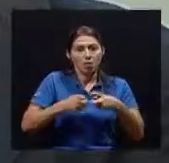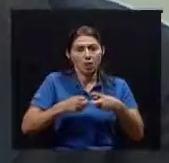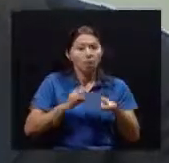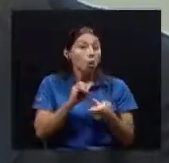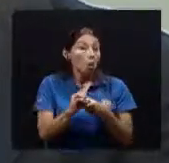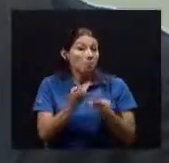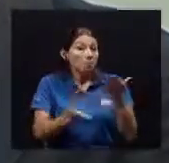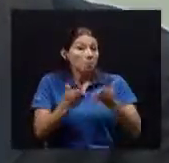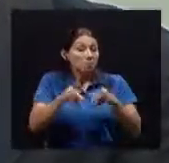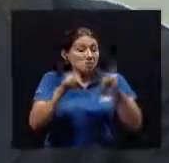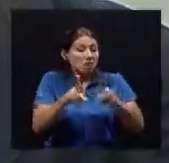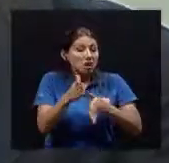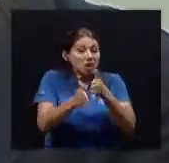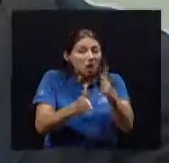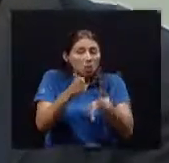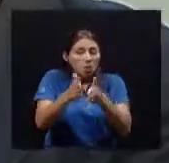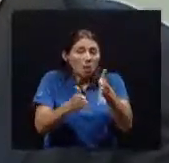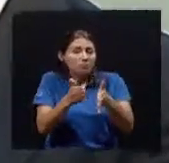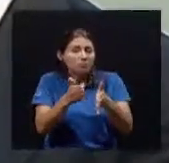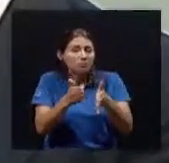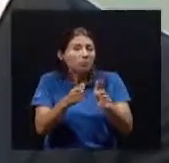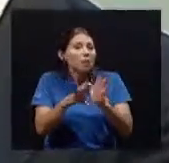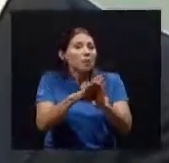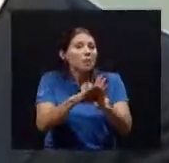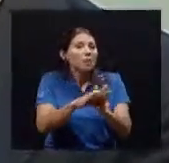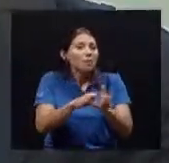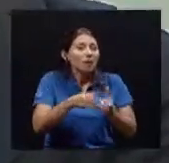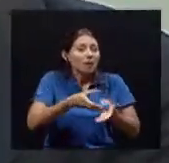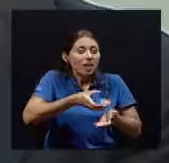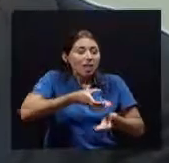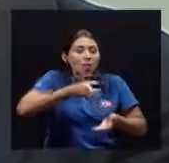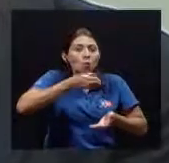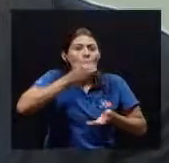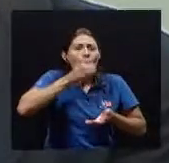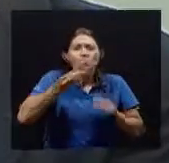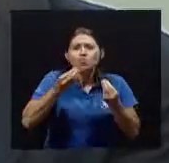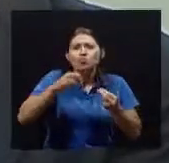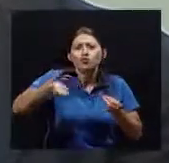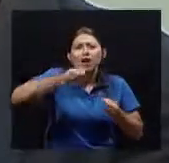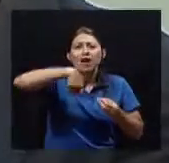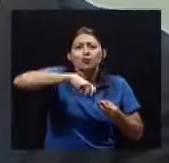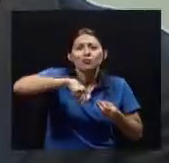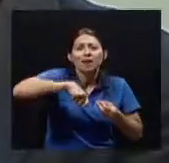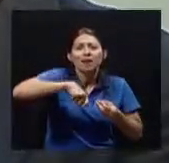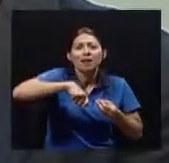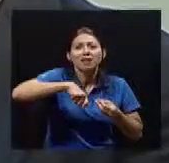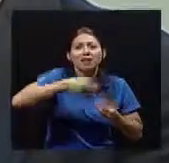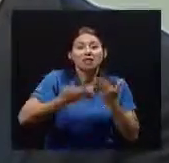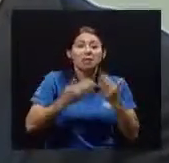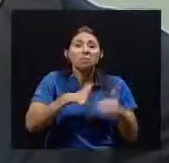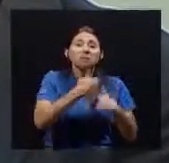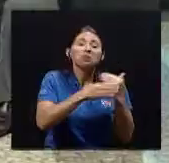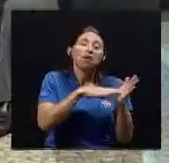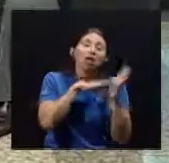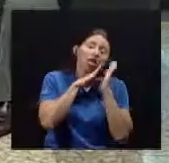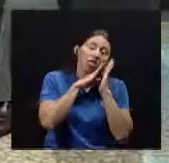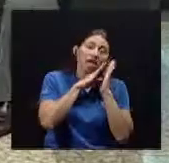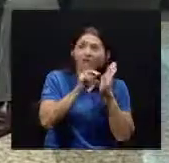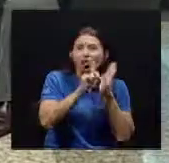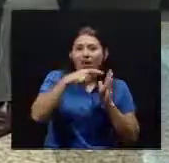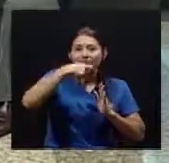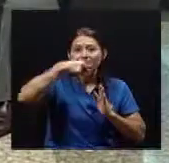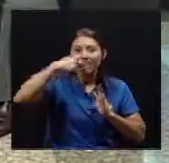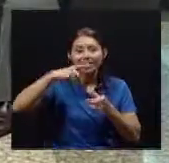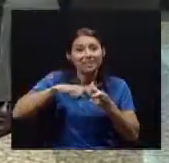O tal vez Los cuidadores Pues les dan Que se yo Una bebida Muy azucarada Y no le lavan Los dientes Y lo dejan dormir Al viejito Durante todo el día Y pues no